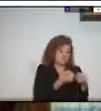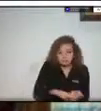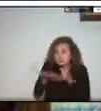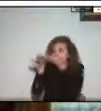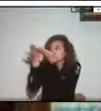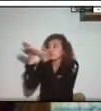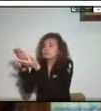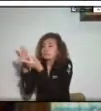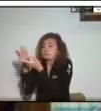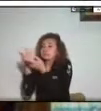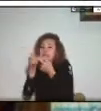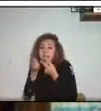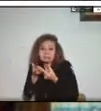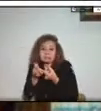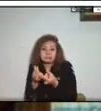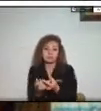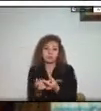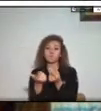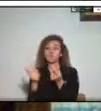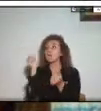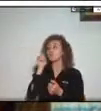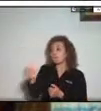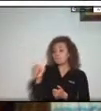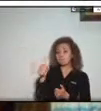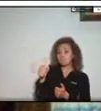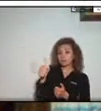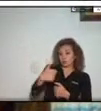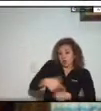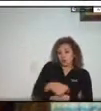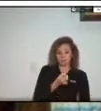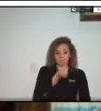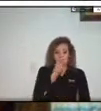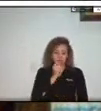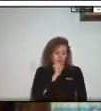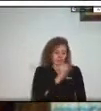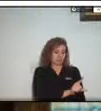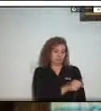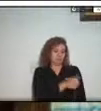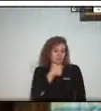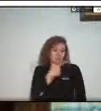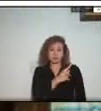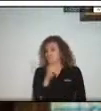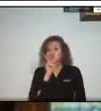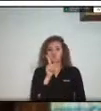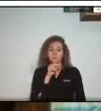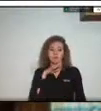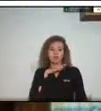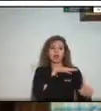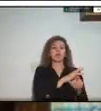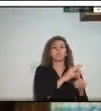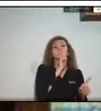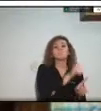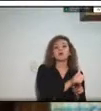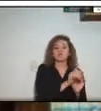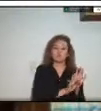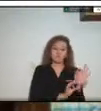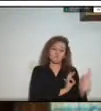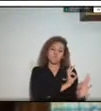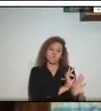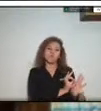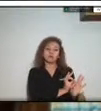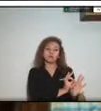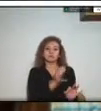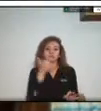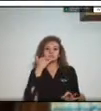automedicarlos o no medicarlos porque muchas veces termina siendo contraproducente actualmente tenemos una línea de